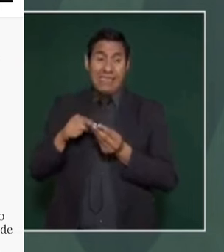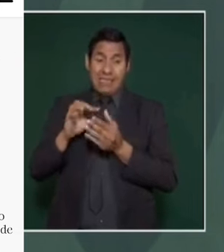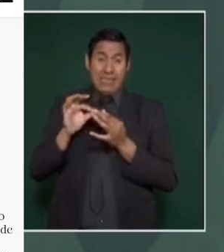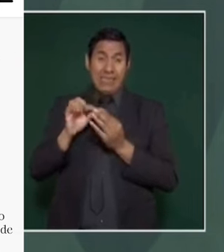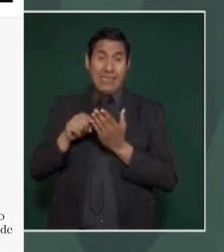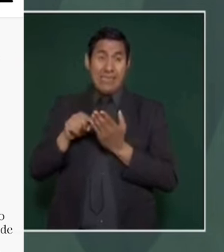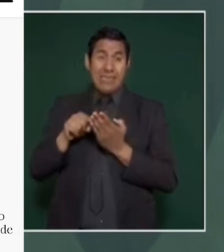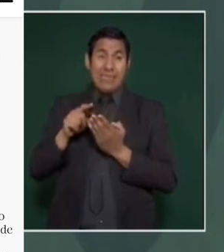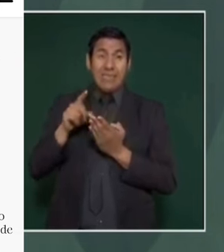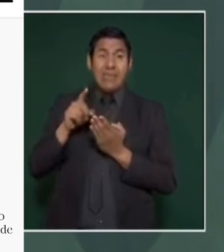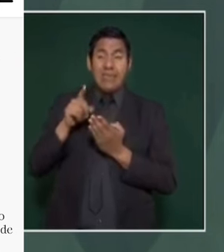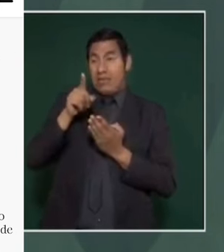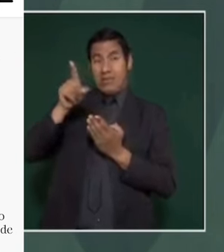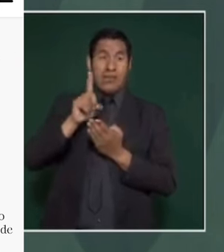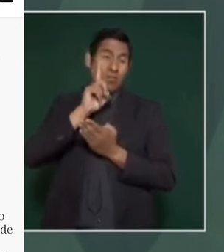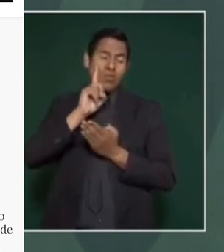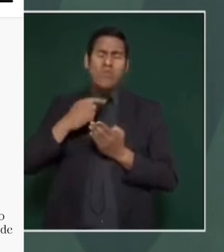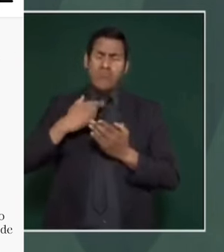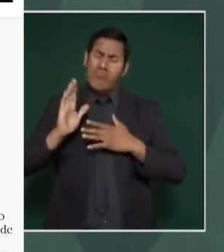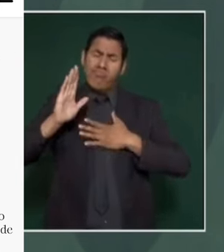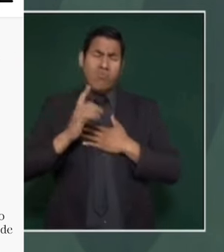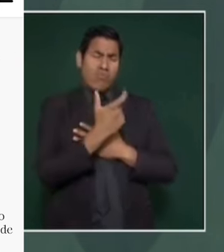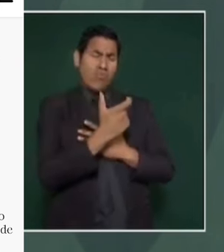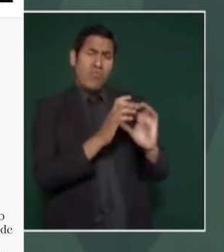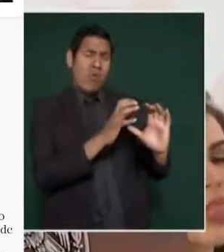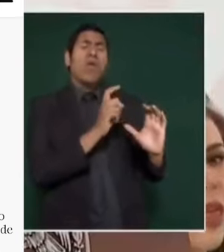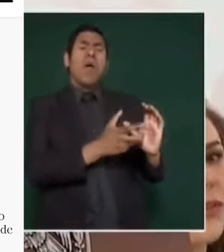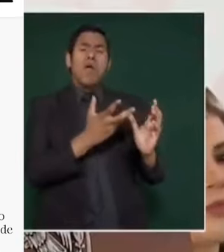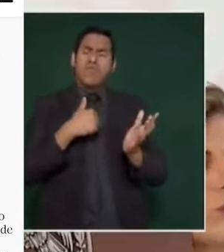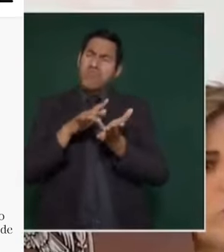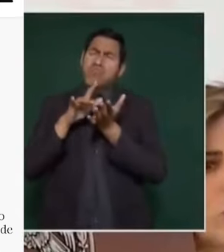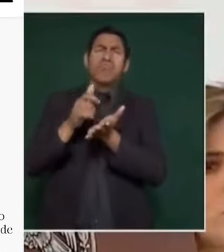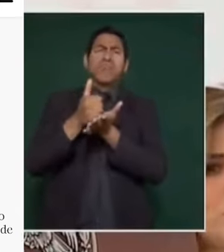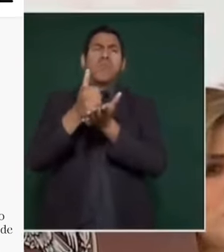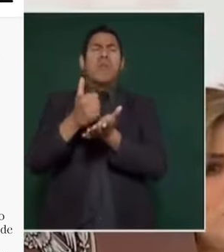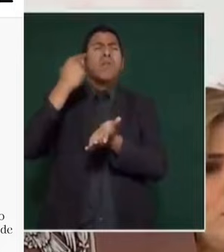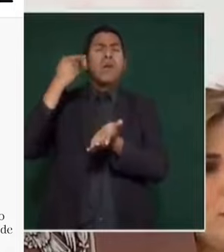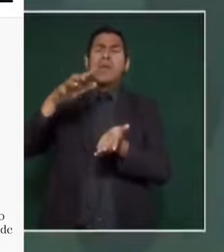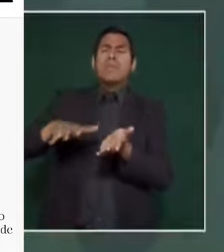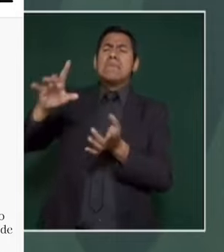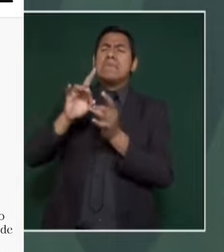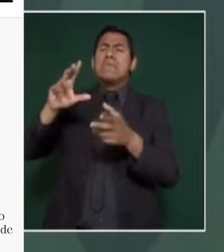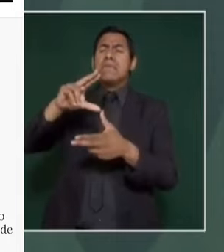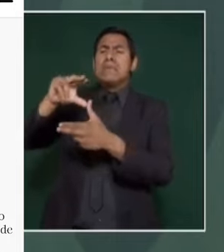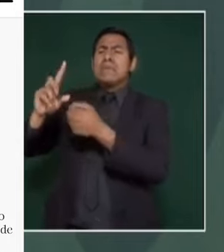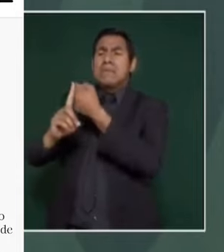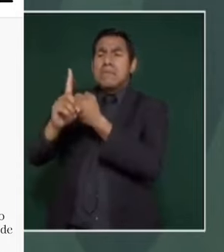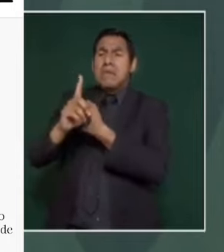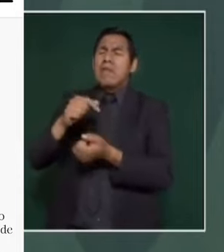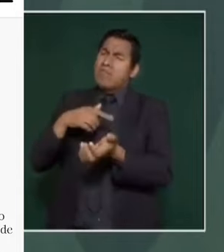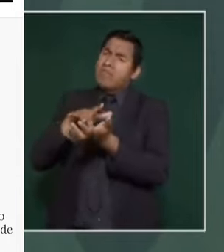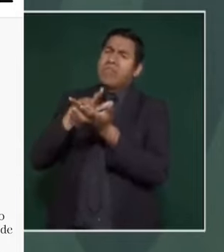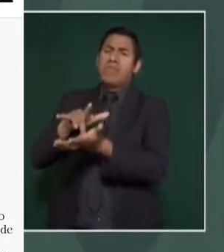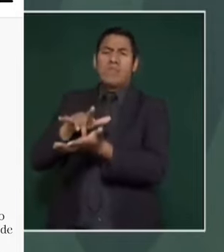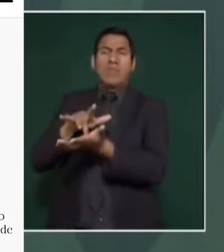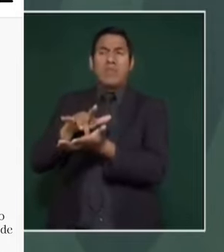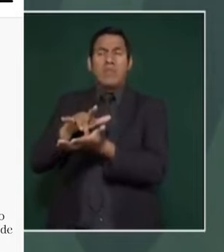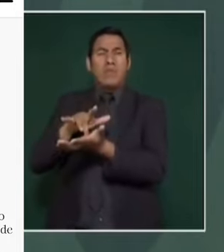aportar los recursos del fideicomiso para beneficio de los damnificados de Acapulco y ahora